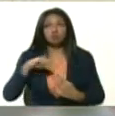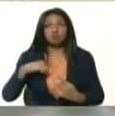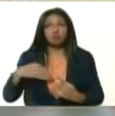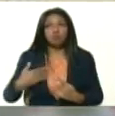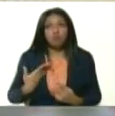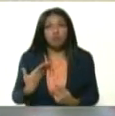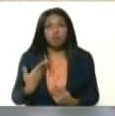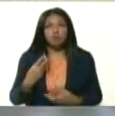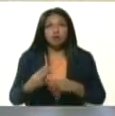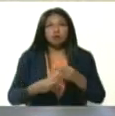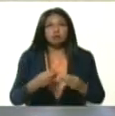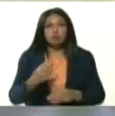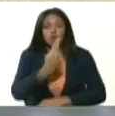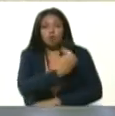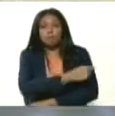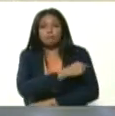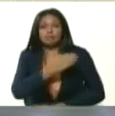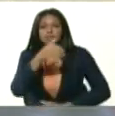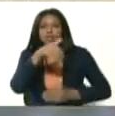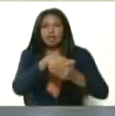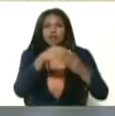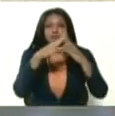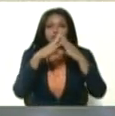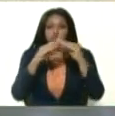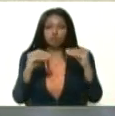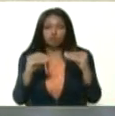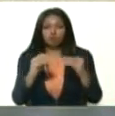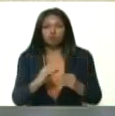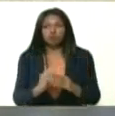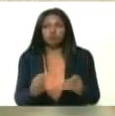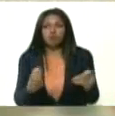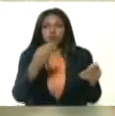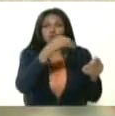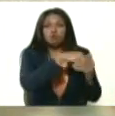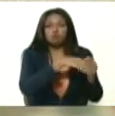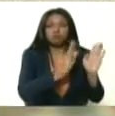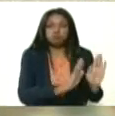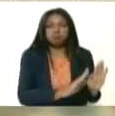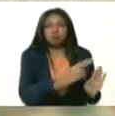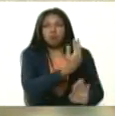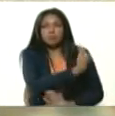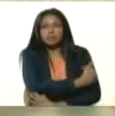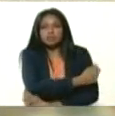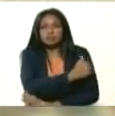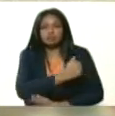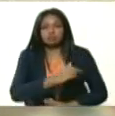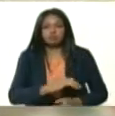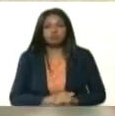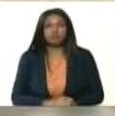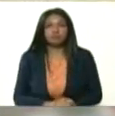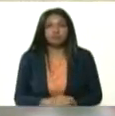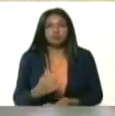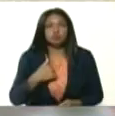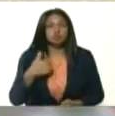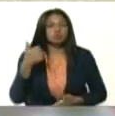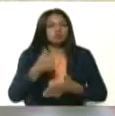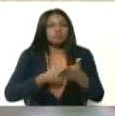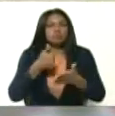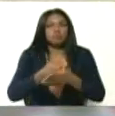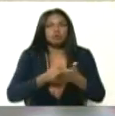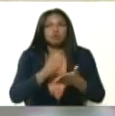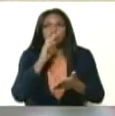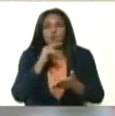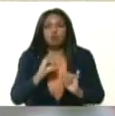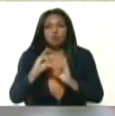podemos nosotros hospitalizar todos los casos y aislarlos en hospitalización. Insisto, no es lo